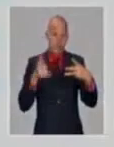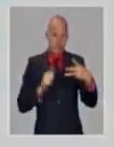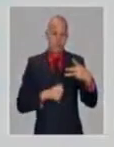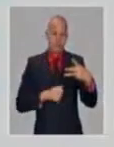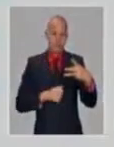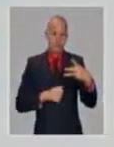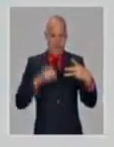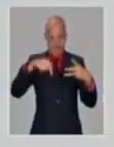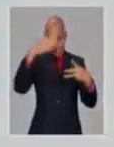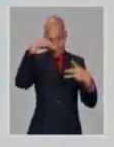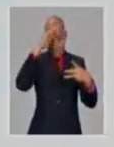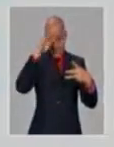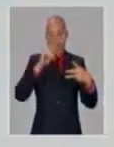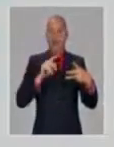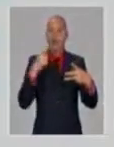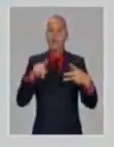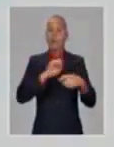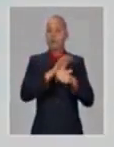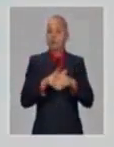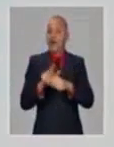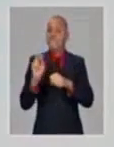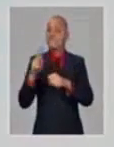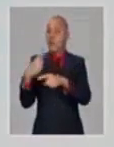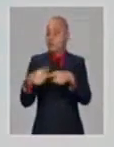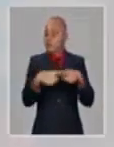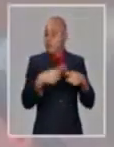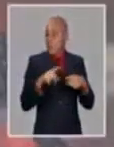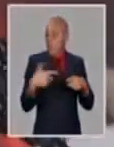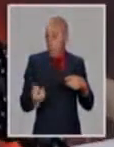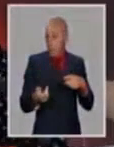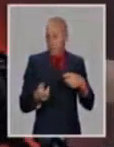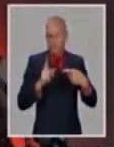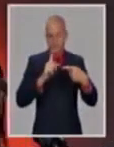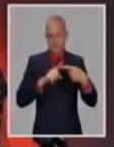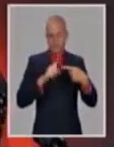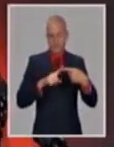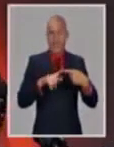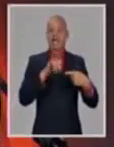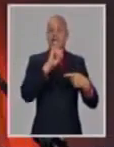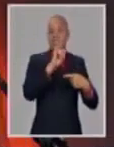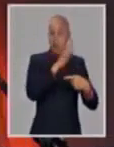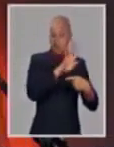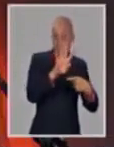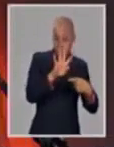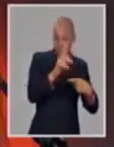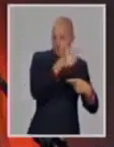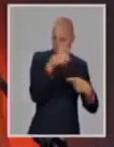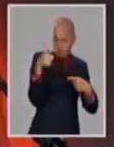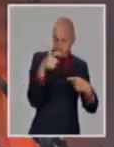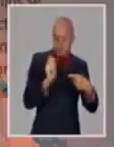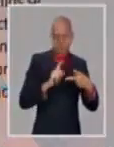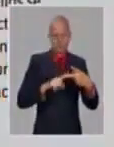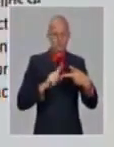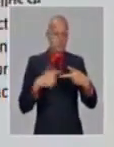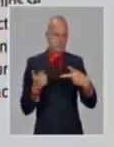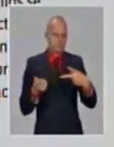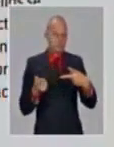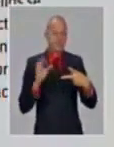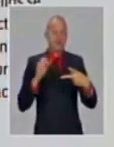Esa es una forma de cerrar la idea. La siguiente, este es el estudio.